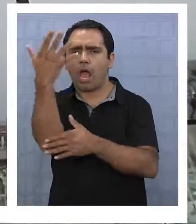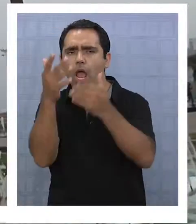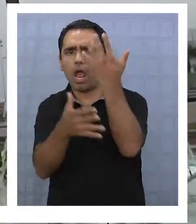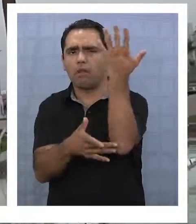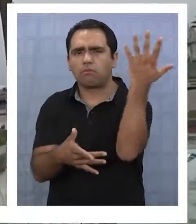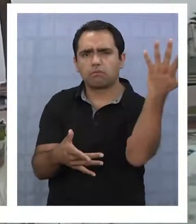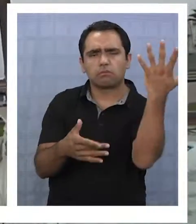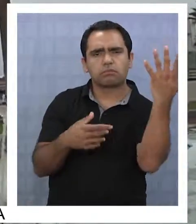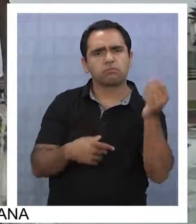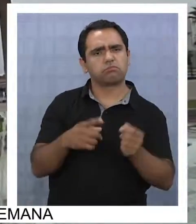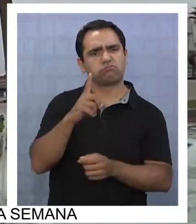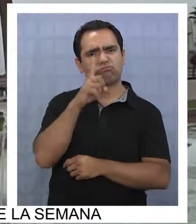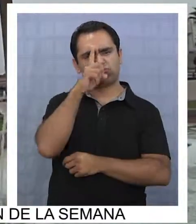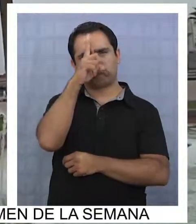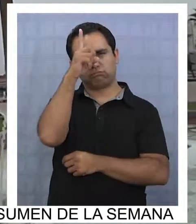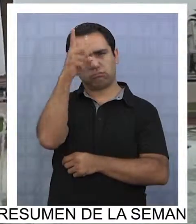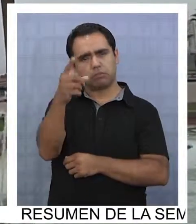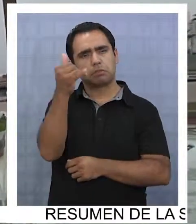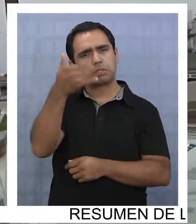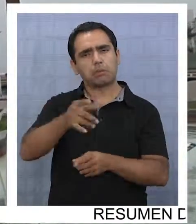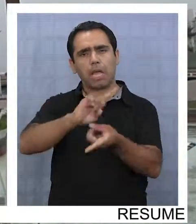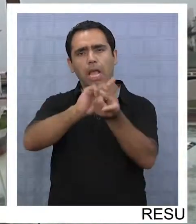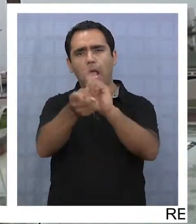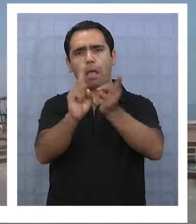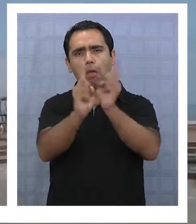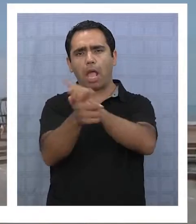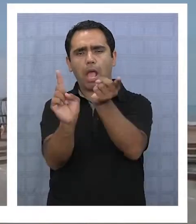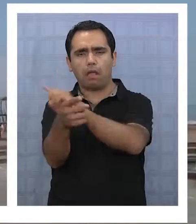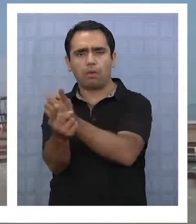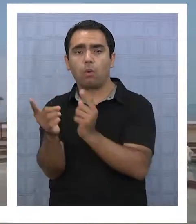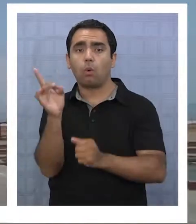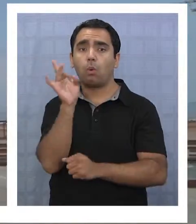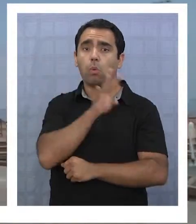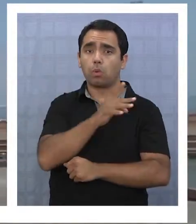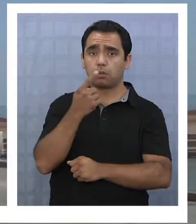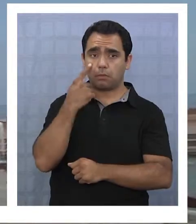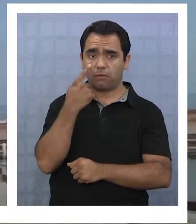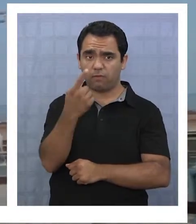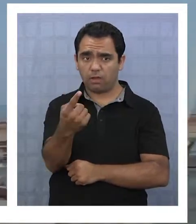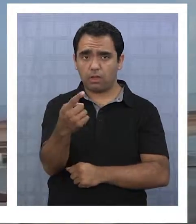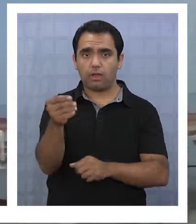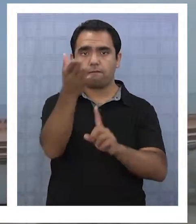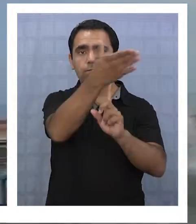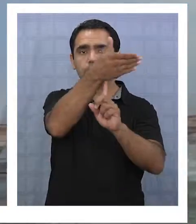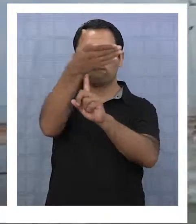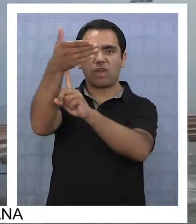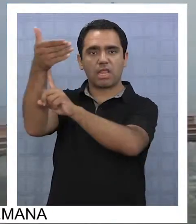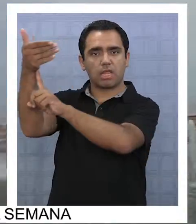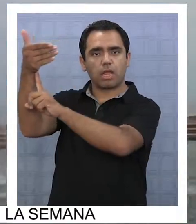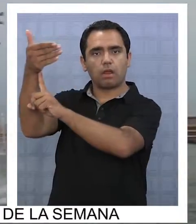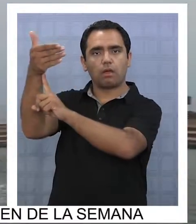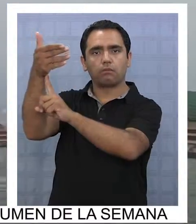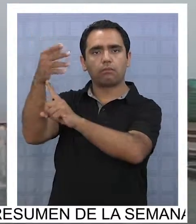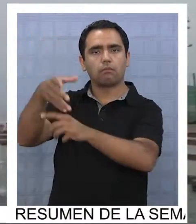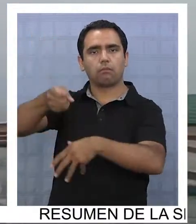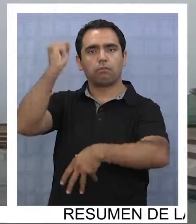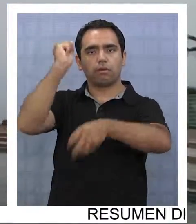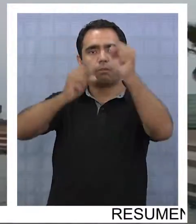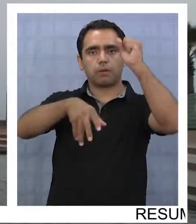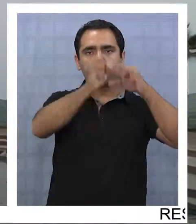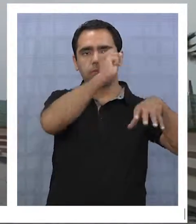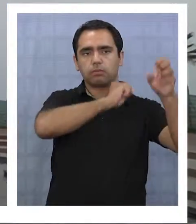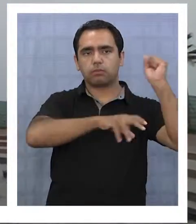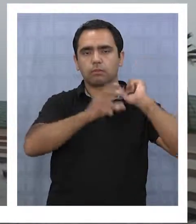palmeras se ha hecho algo habitual. Lo último que se pudo observar es el retiro de las banderas de los países